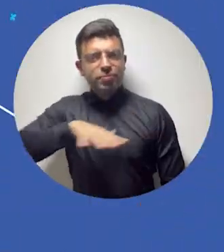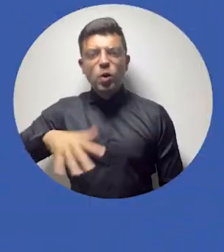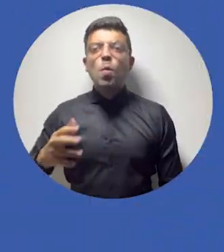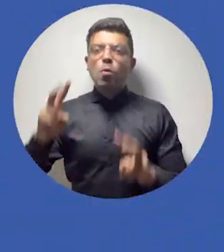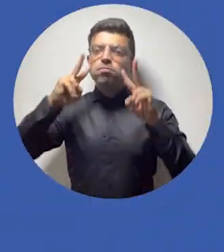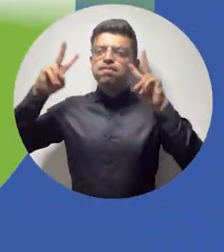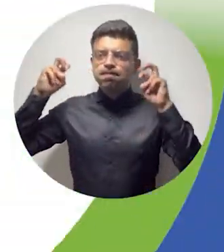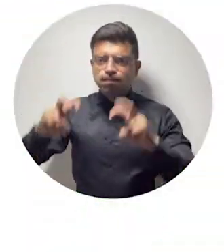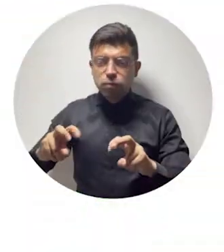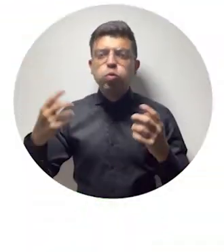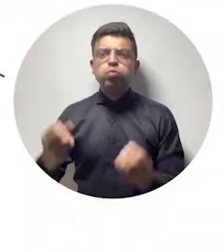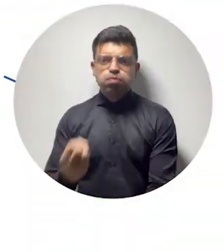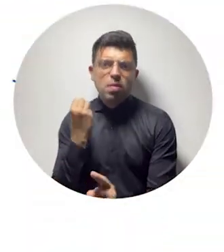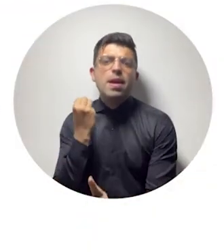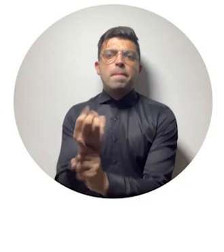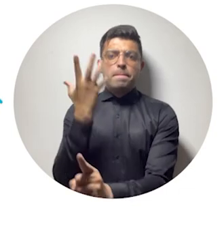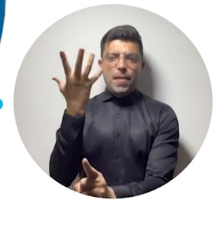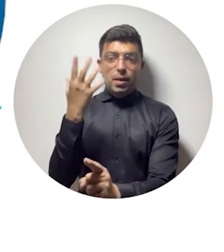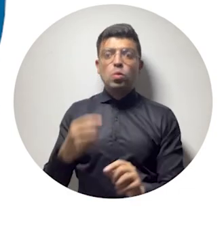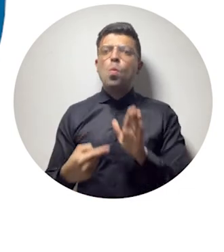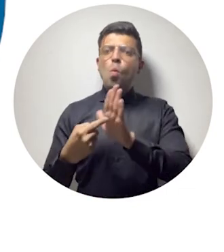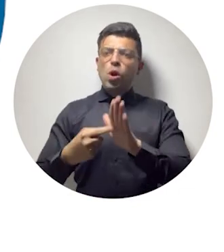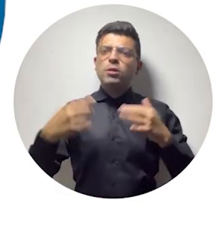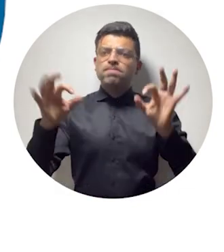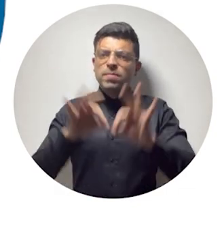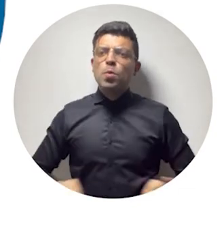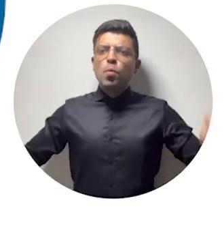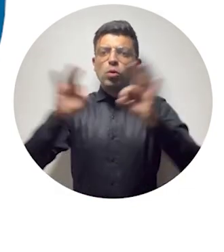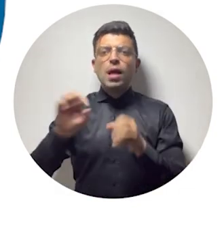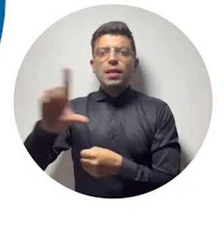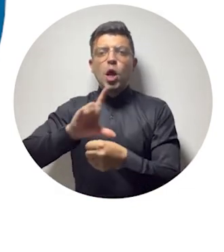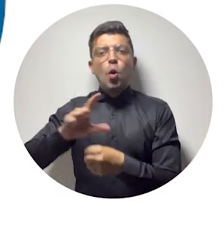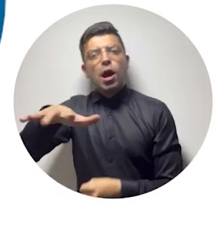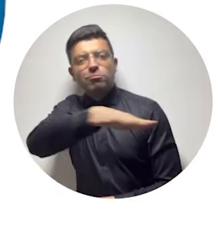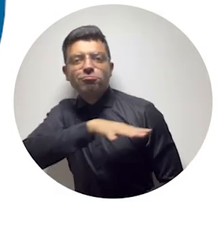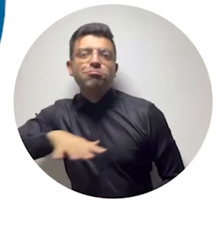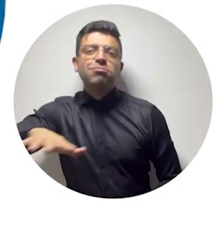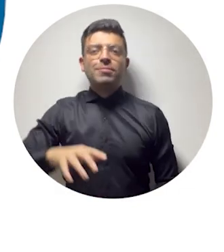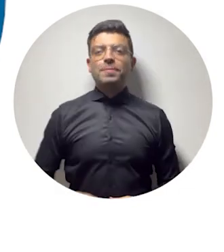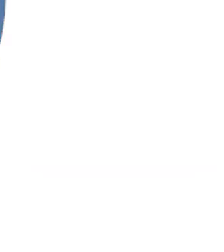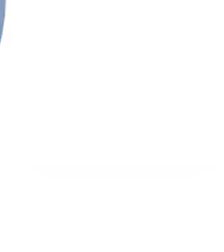Universidad del Magdalena, aún más incluyente e innovadora.